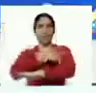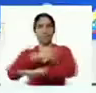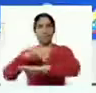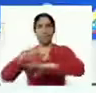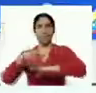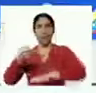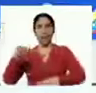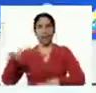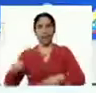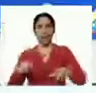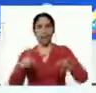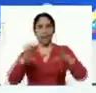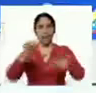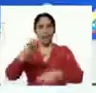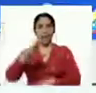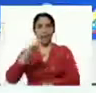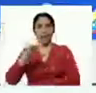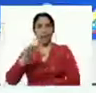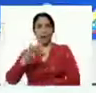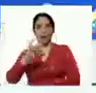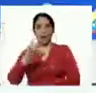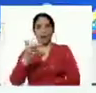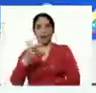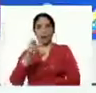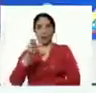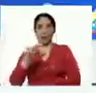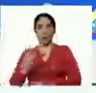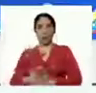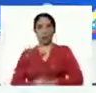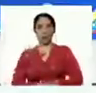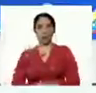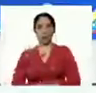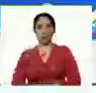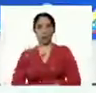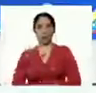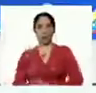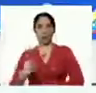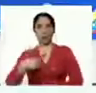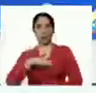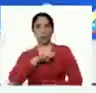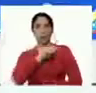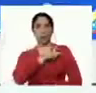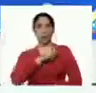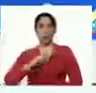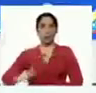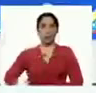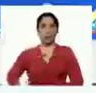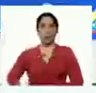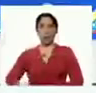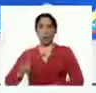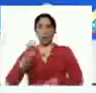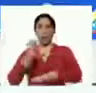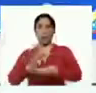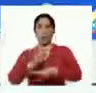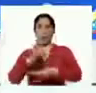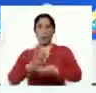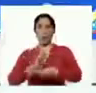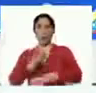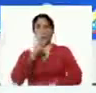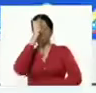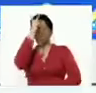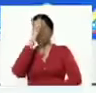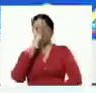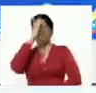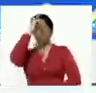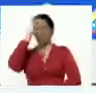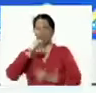Río Acarigua. En el municipio de Araure, allá está nuestro vicepresidente de Economía, Taret El Aysami,